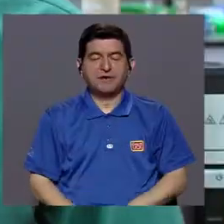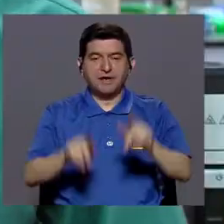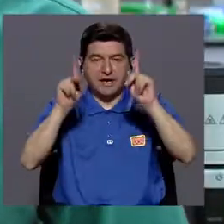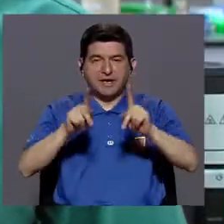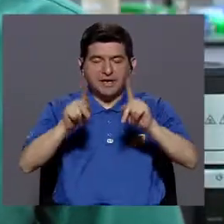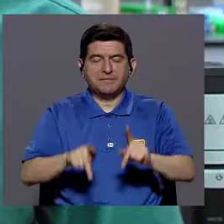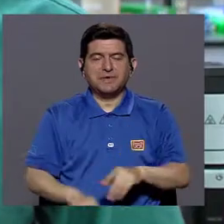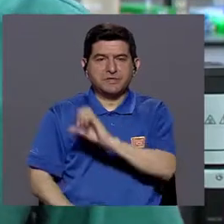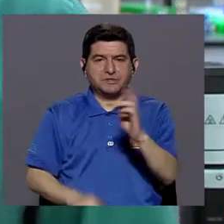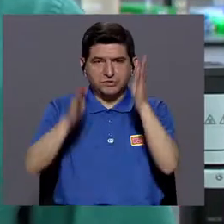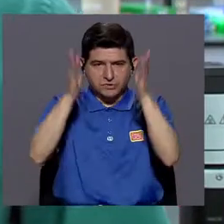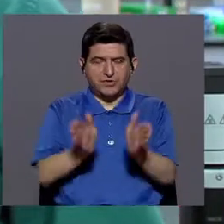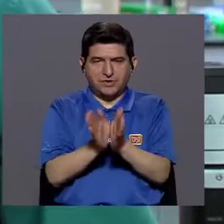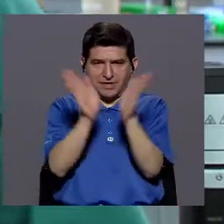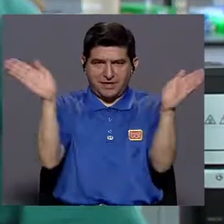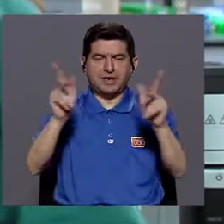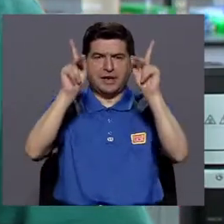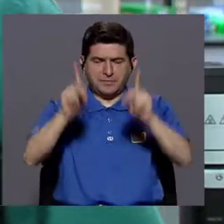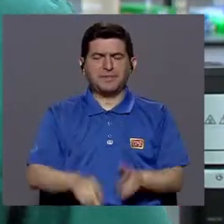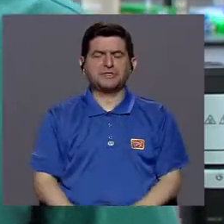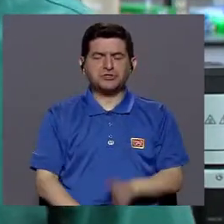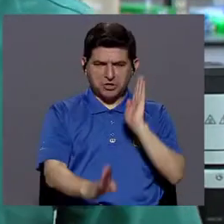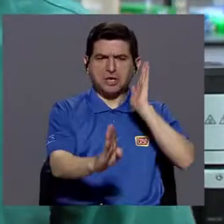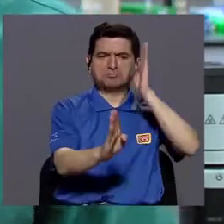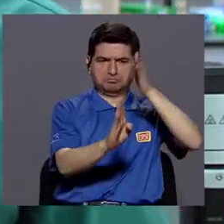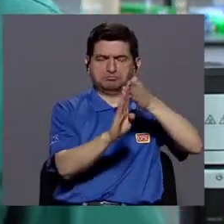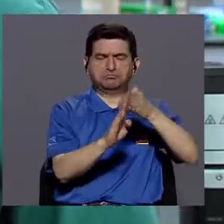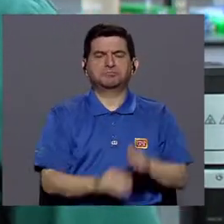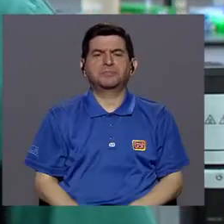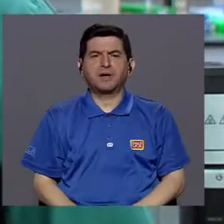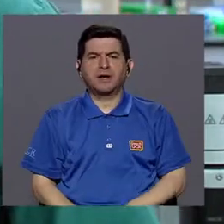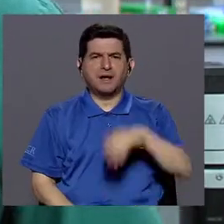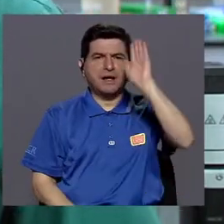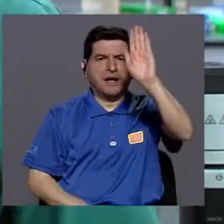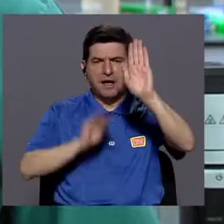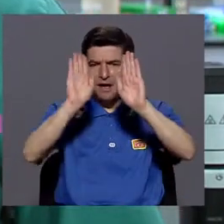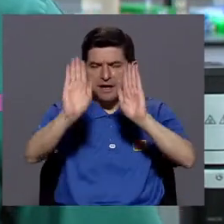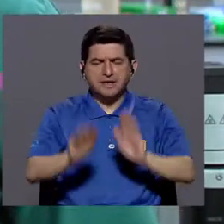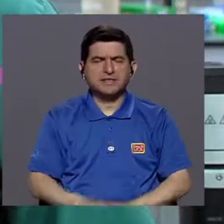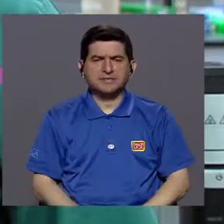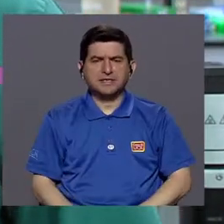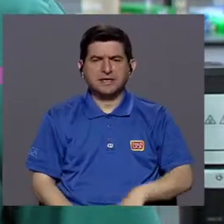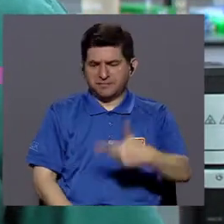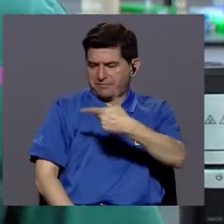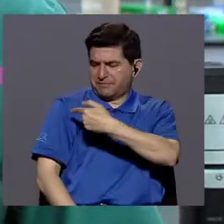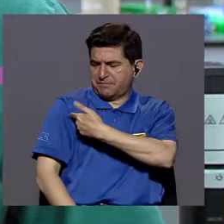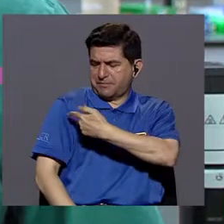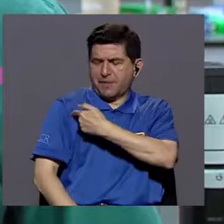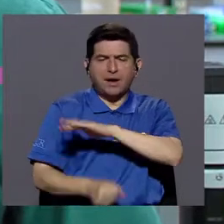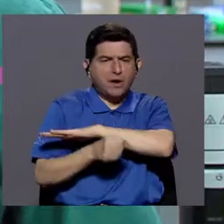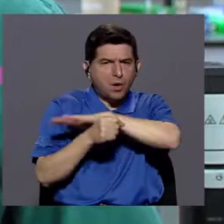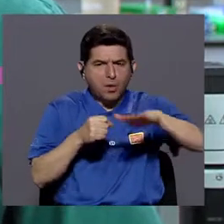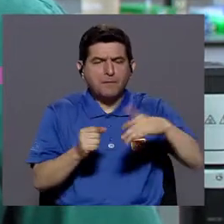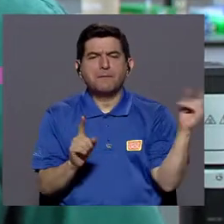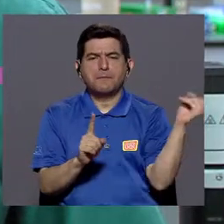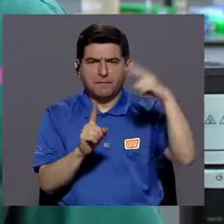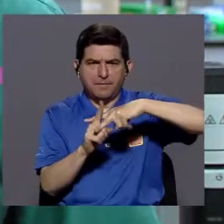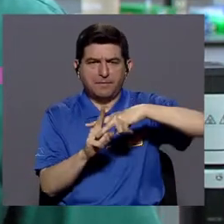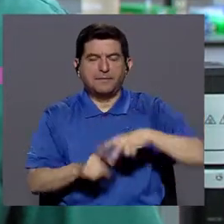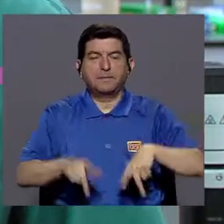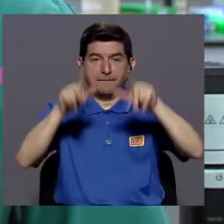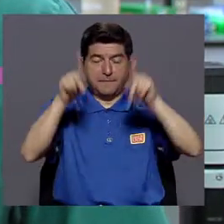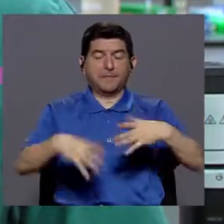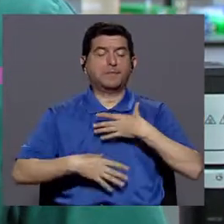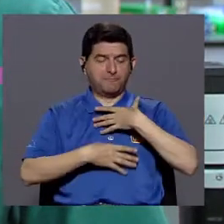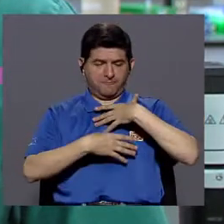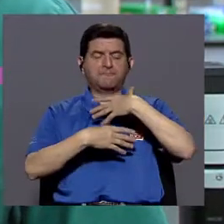Costa Rica y el costarricense en general es una persona muy asertiva a ponerse los esquemas de vacunación completos,